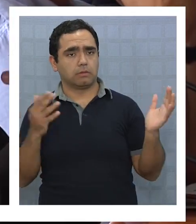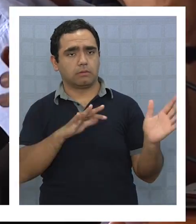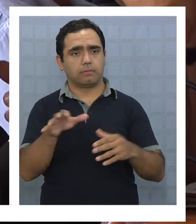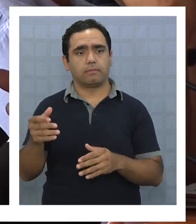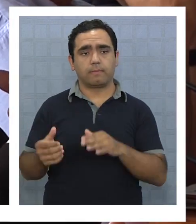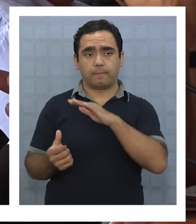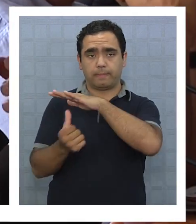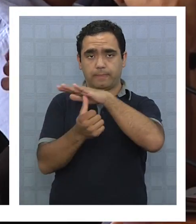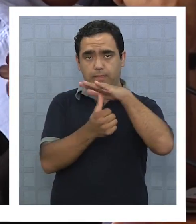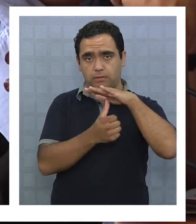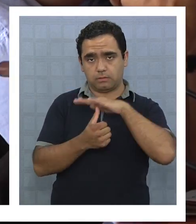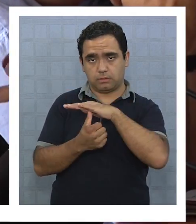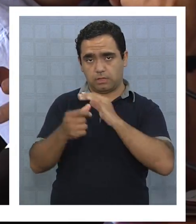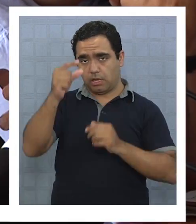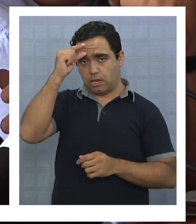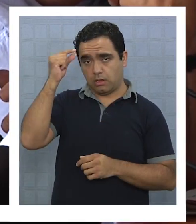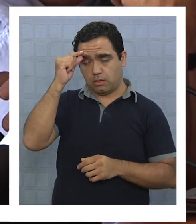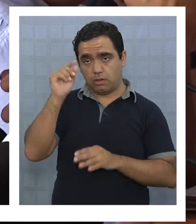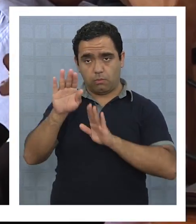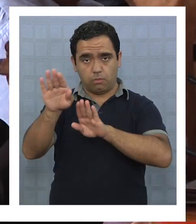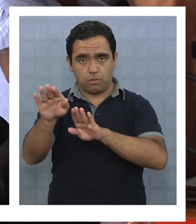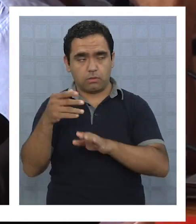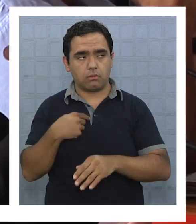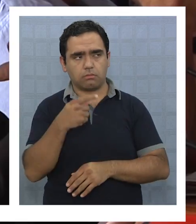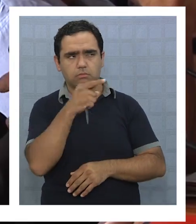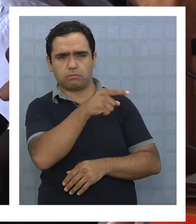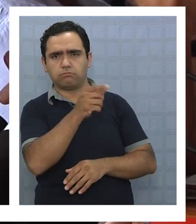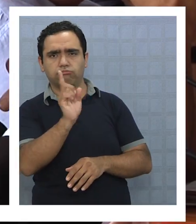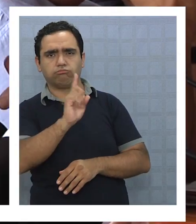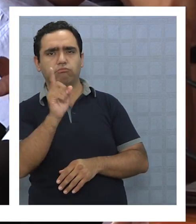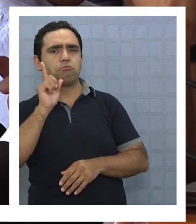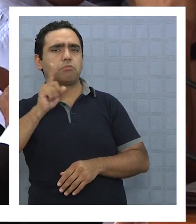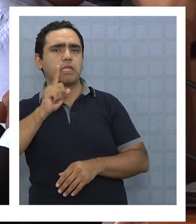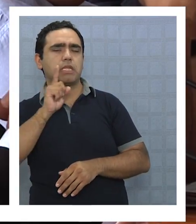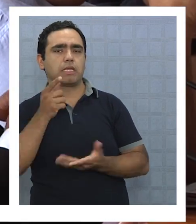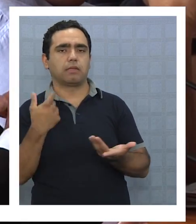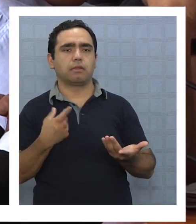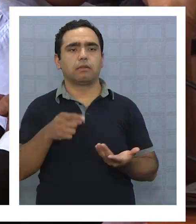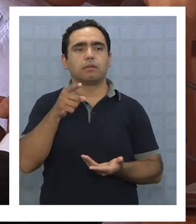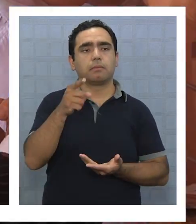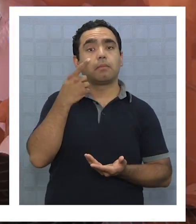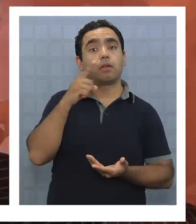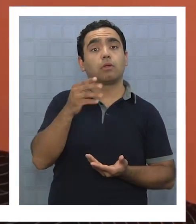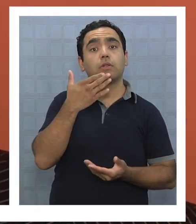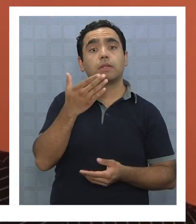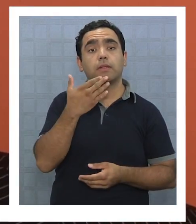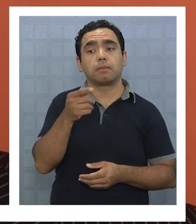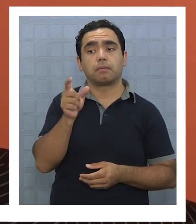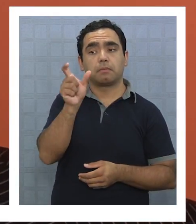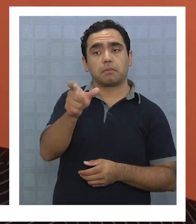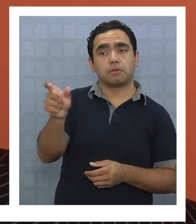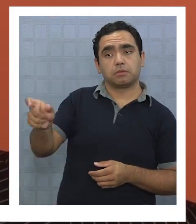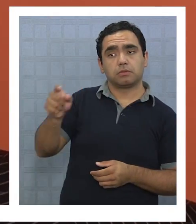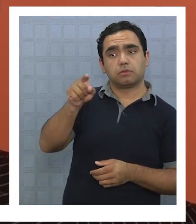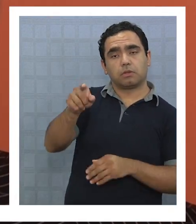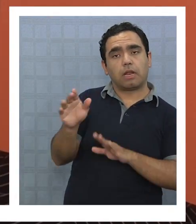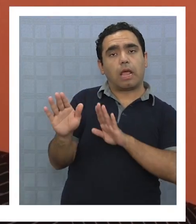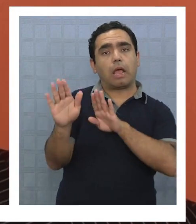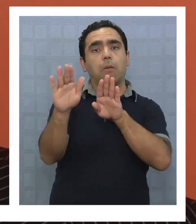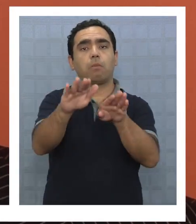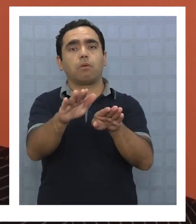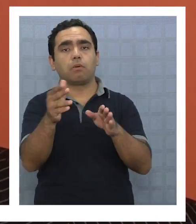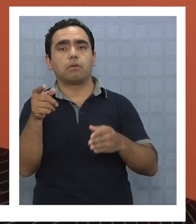concejales pertenecientes a la bancada sorista desmienten los dichos de Joffre, pero también se desmarcan de la problemática tributaria. Culpan a sus asesores por la